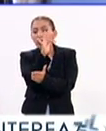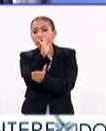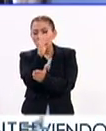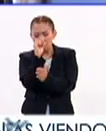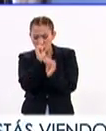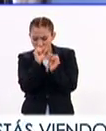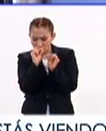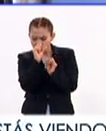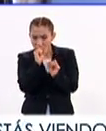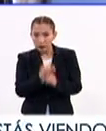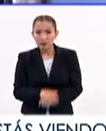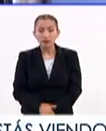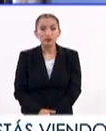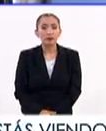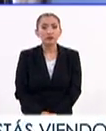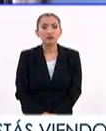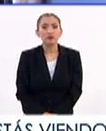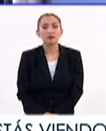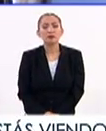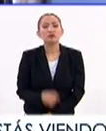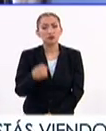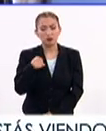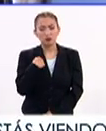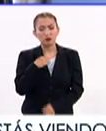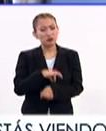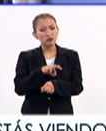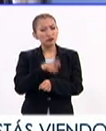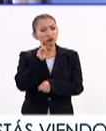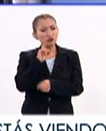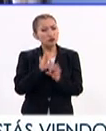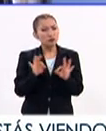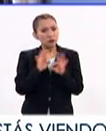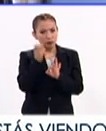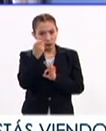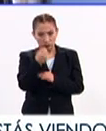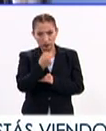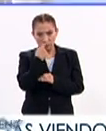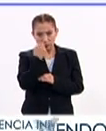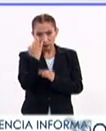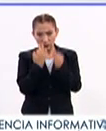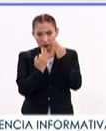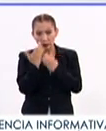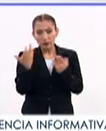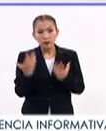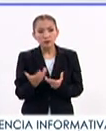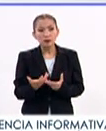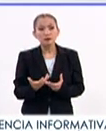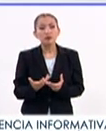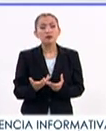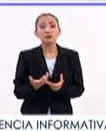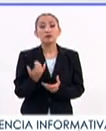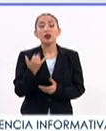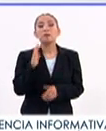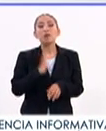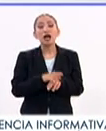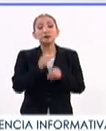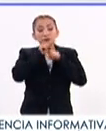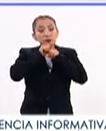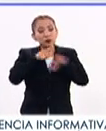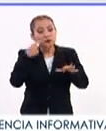copias. Doctora, es muy importante este tratamiento que se realiza y sobre todo